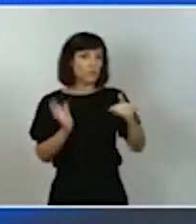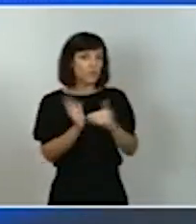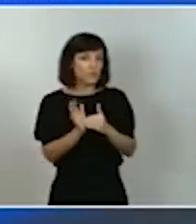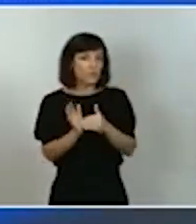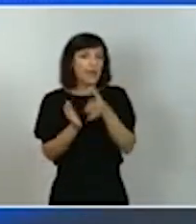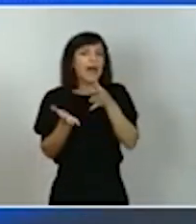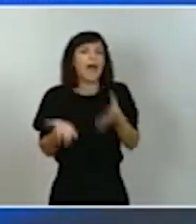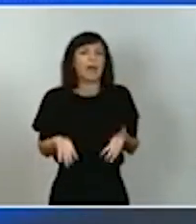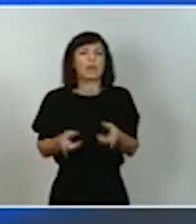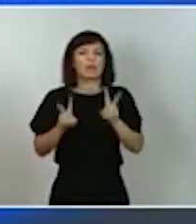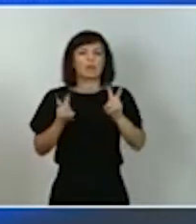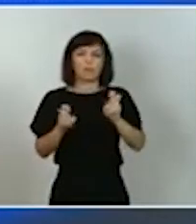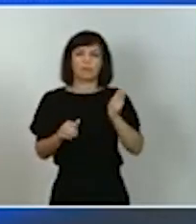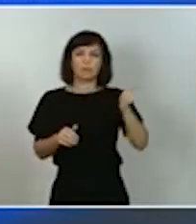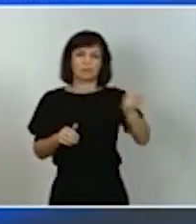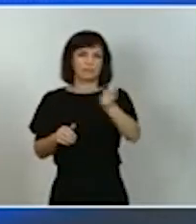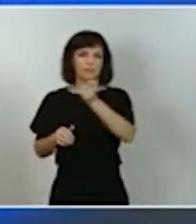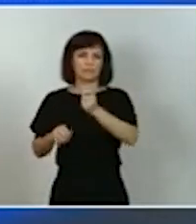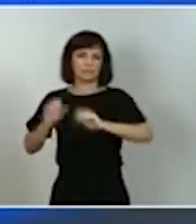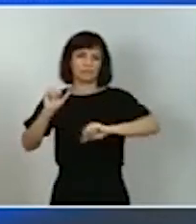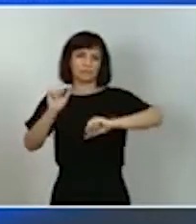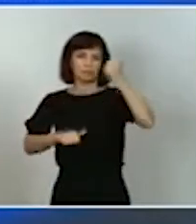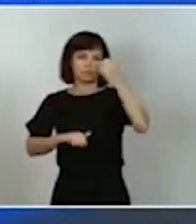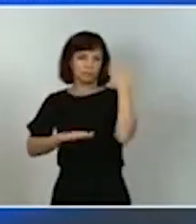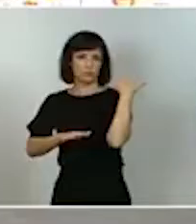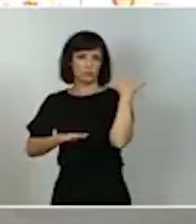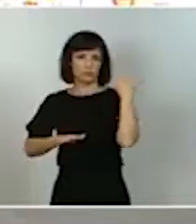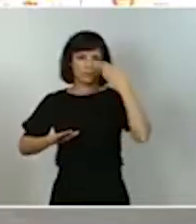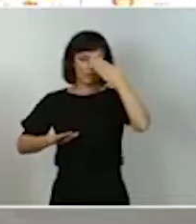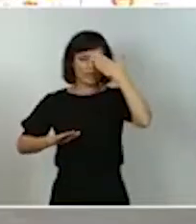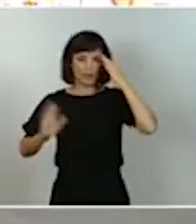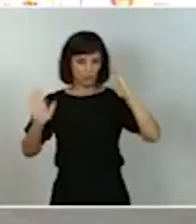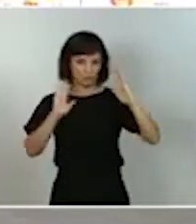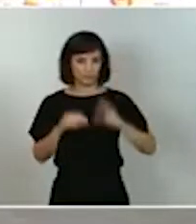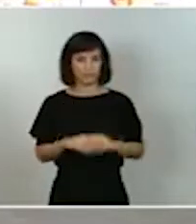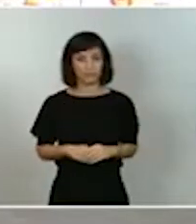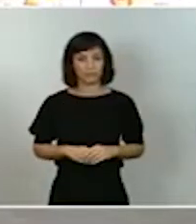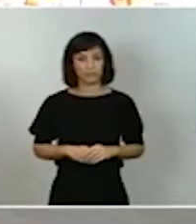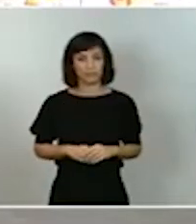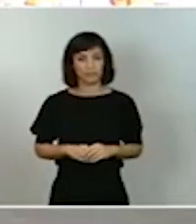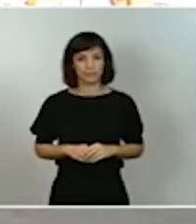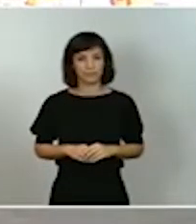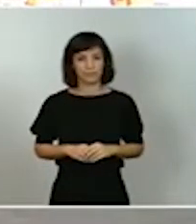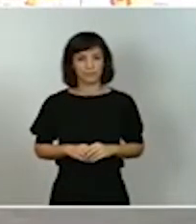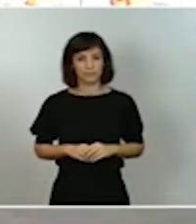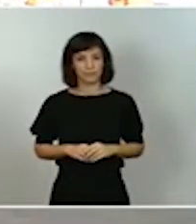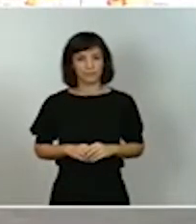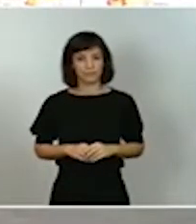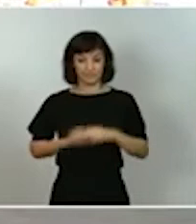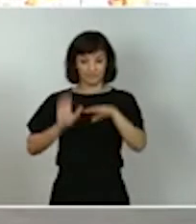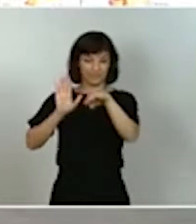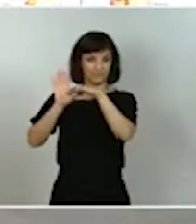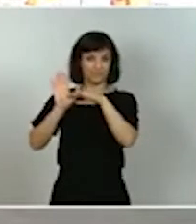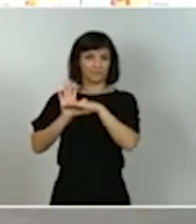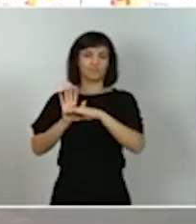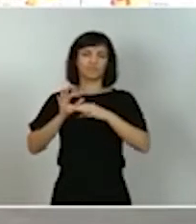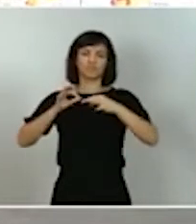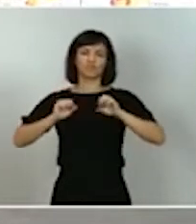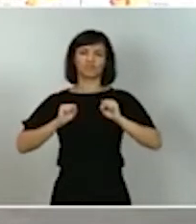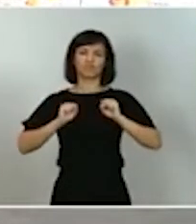prestaciones aprobadas durante el pasado verano. Erigimos también un robusto escudo social. Más de